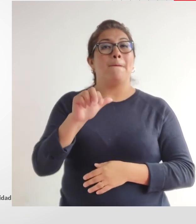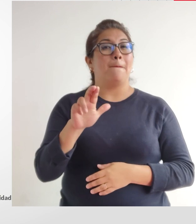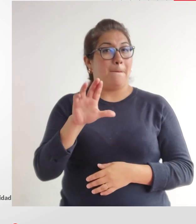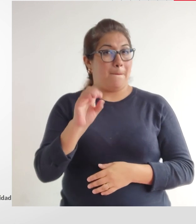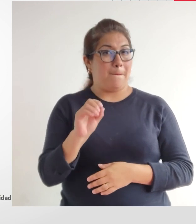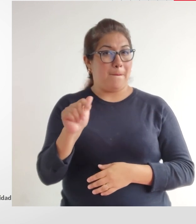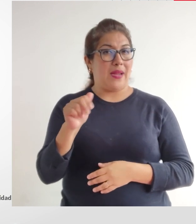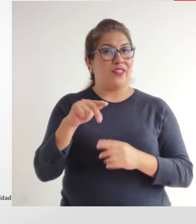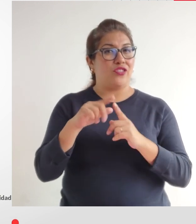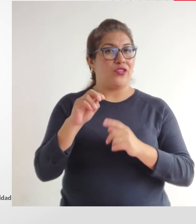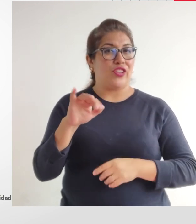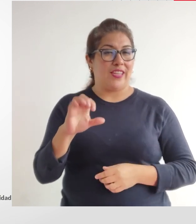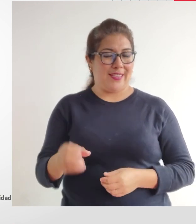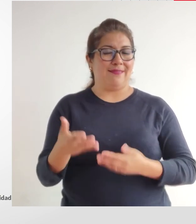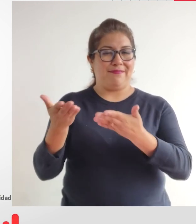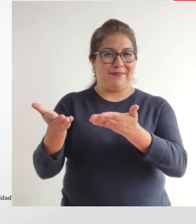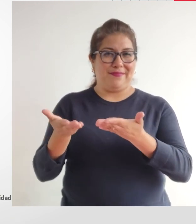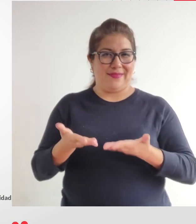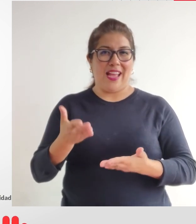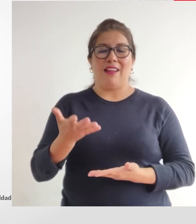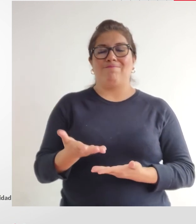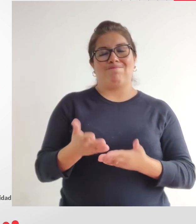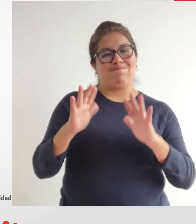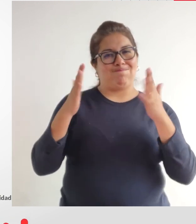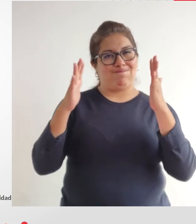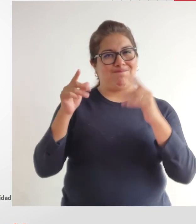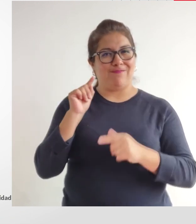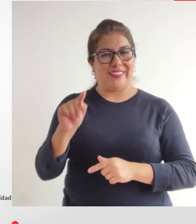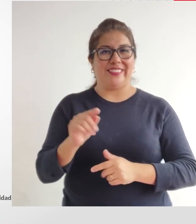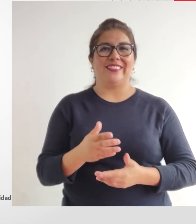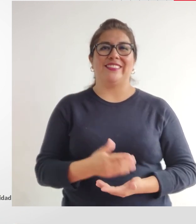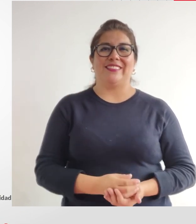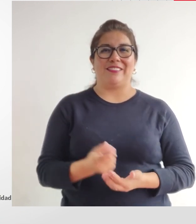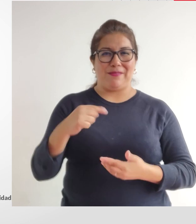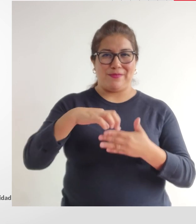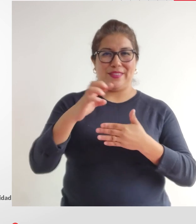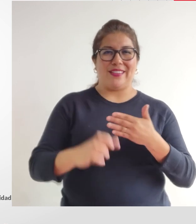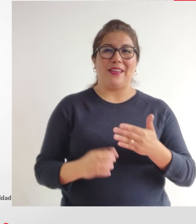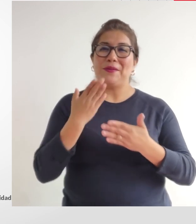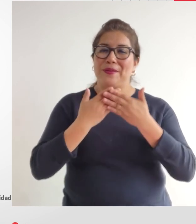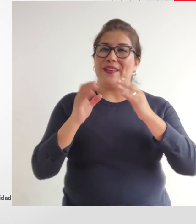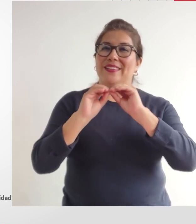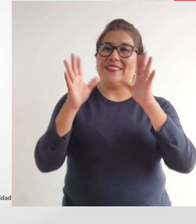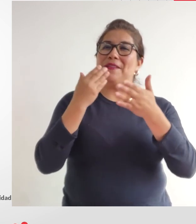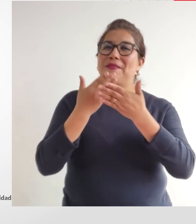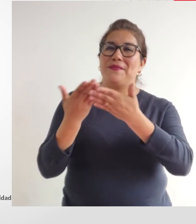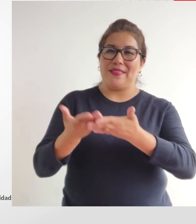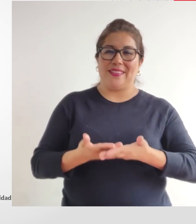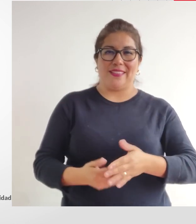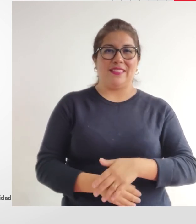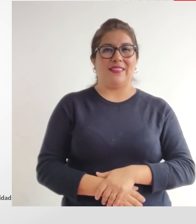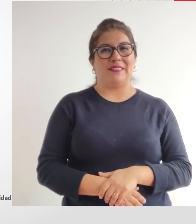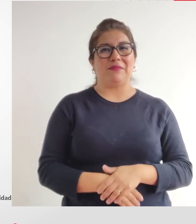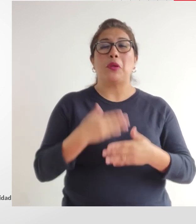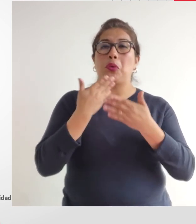Marco Antonio Gamarra Lavarreda a quien le damos la más cordial bienvenida al programa Muy buenos días bienvenido